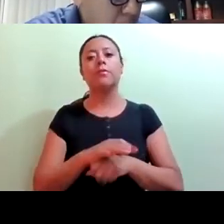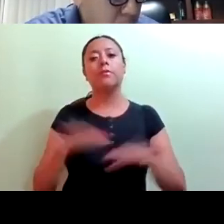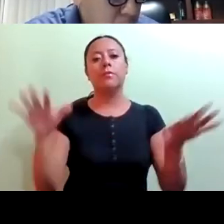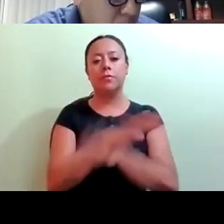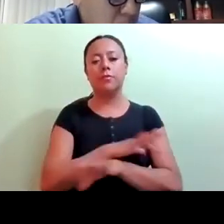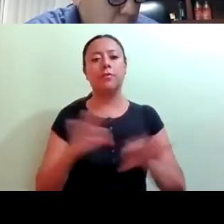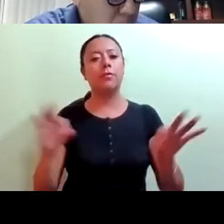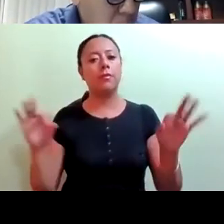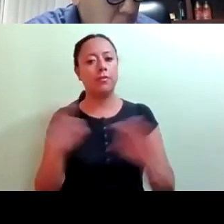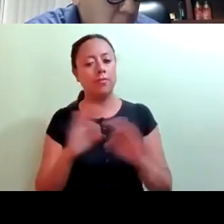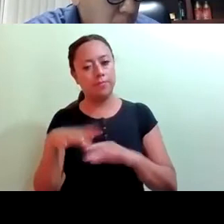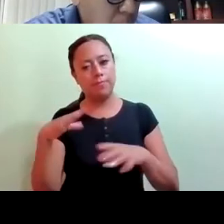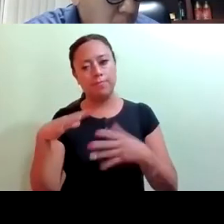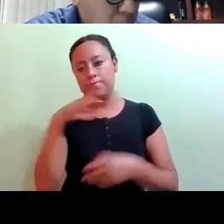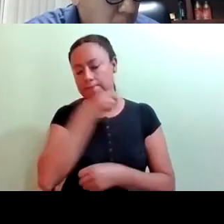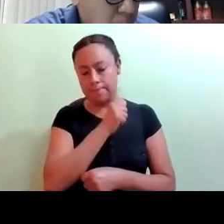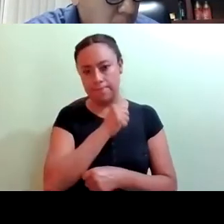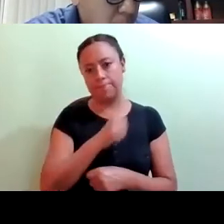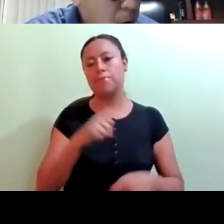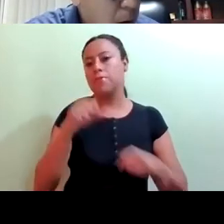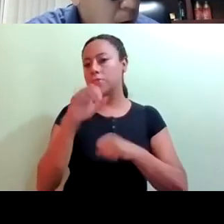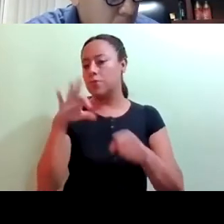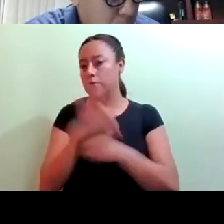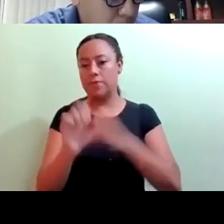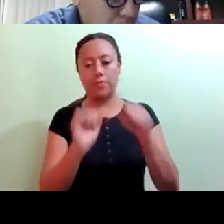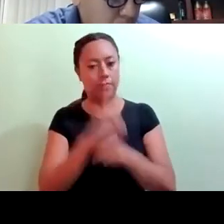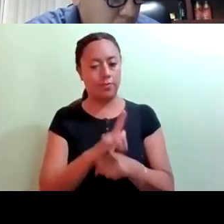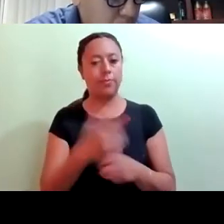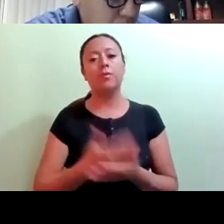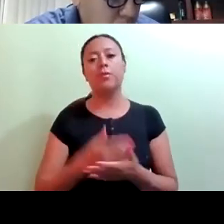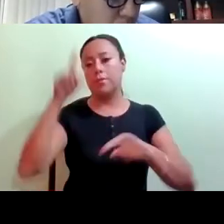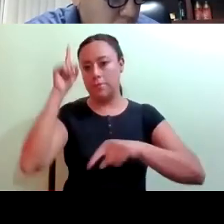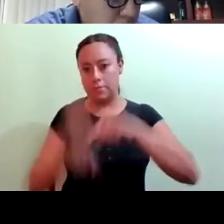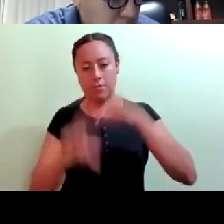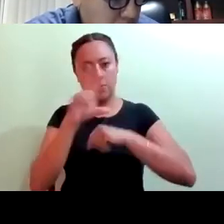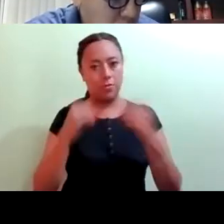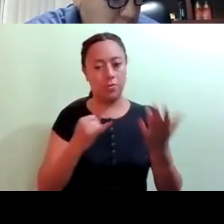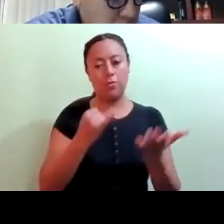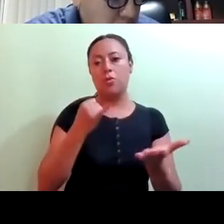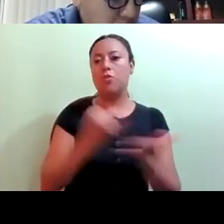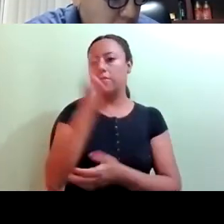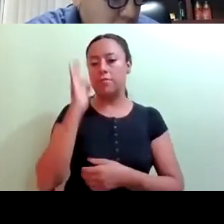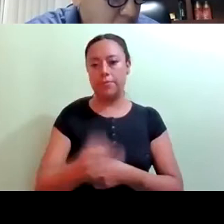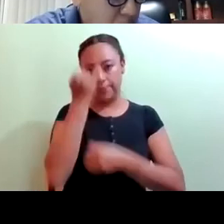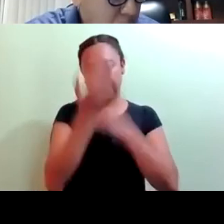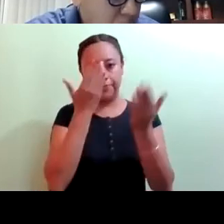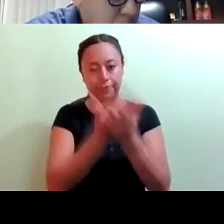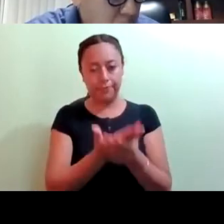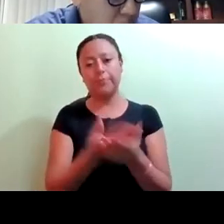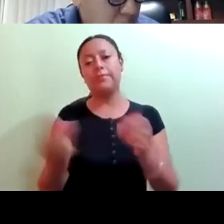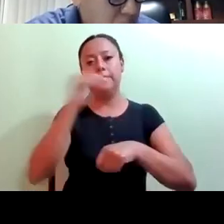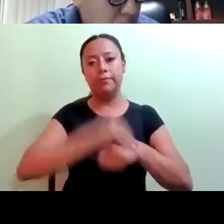Animal, el retiro y, por consiguiente, la no dictaminación de la iniciativa con proyecto decreto por el que se adiciona la fracción